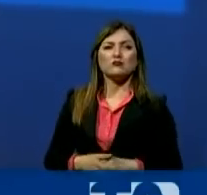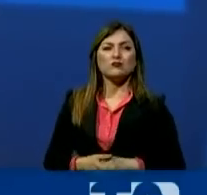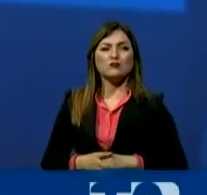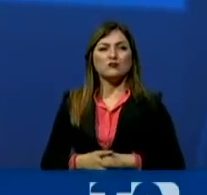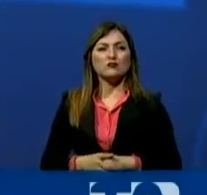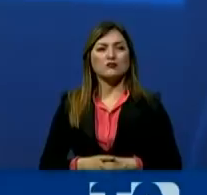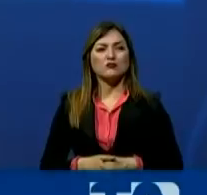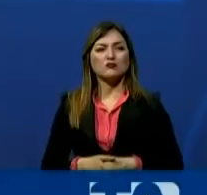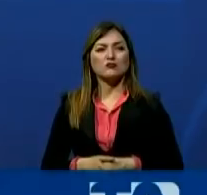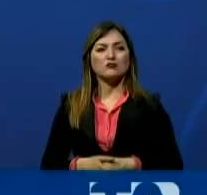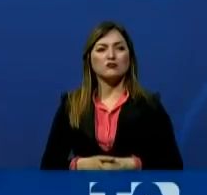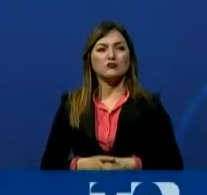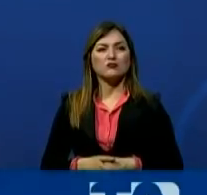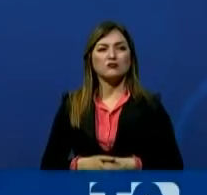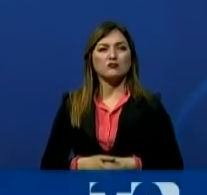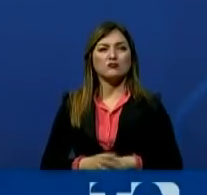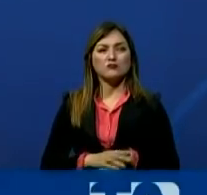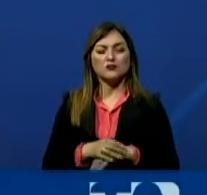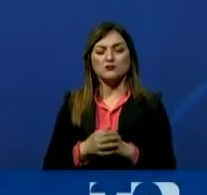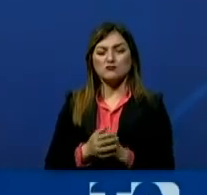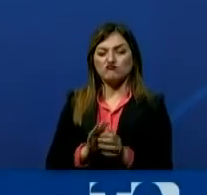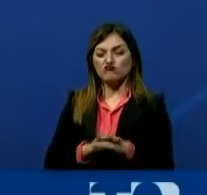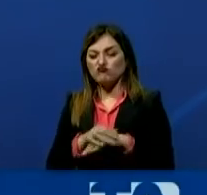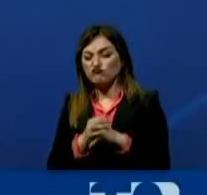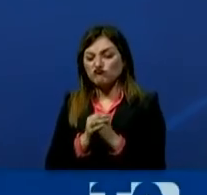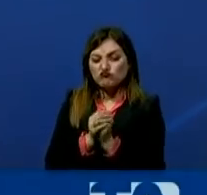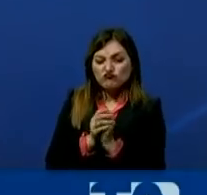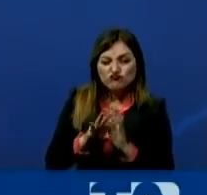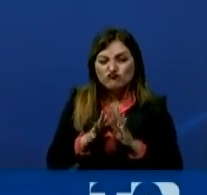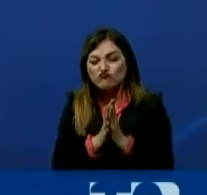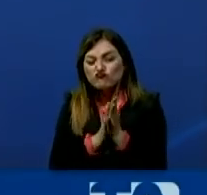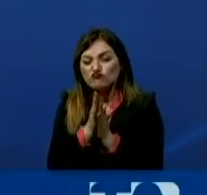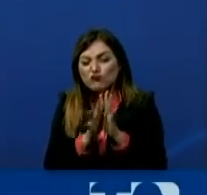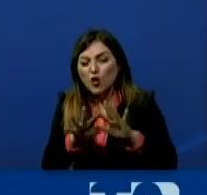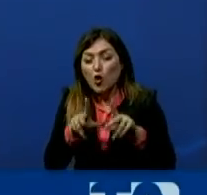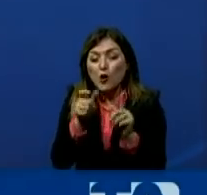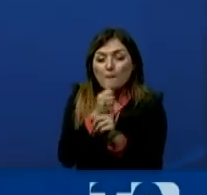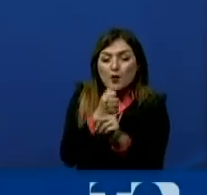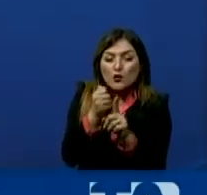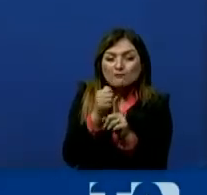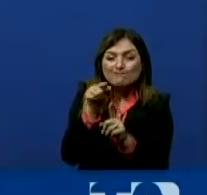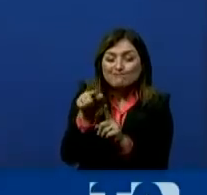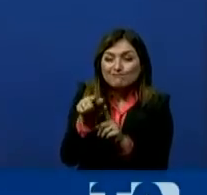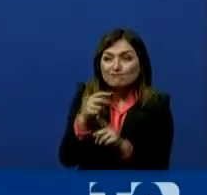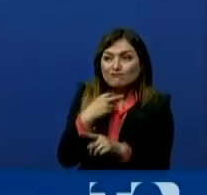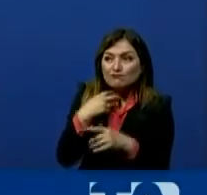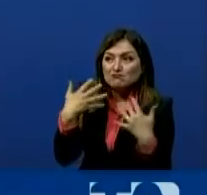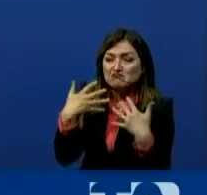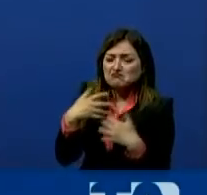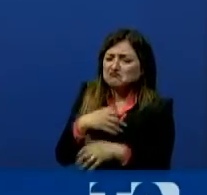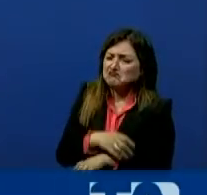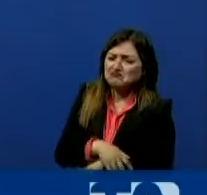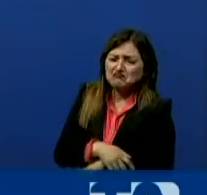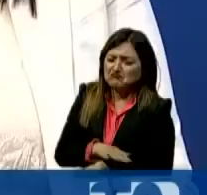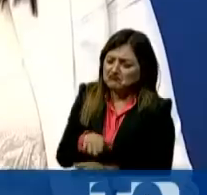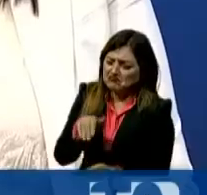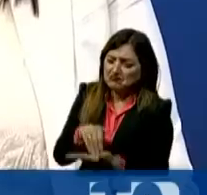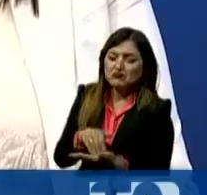codicia, con violencia y hasta con corrupción. A esos no les tengo miedo.